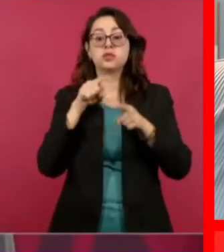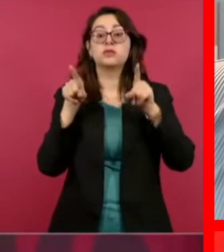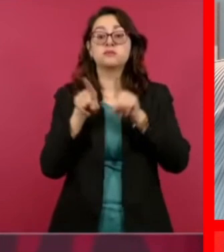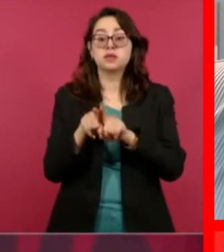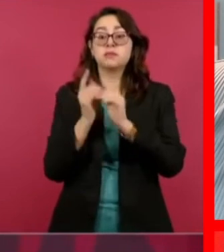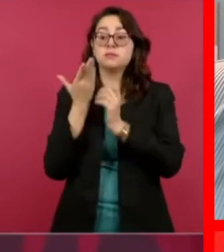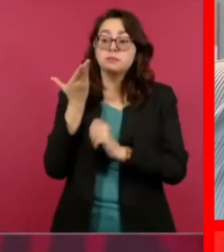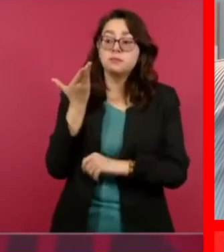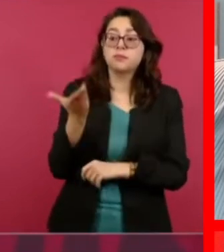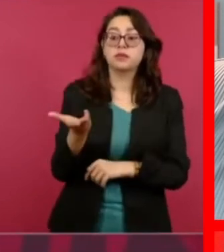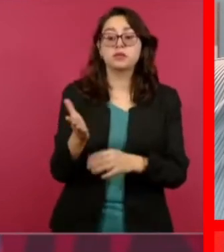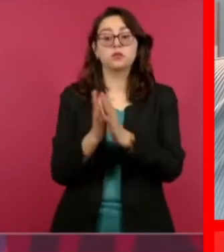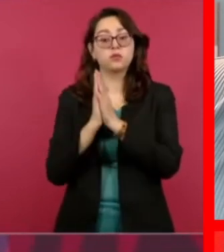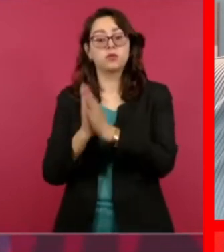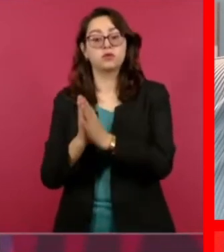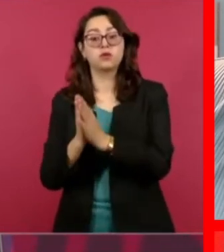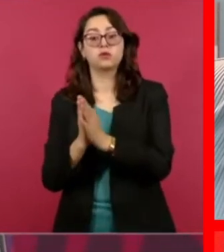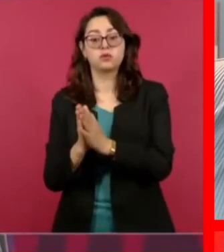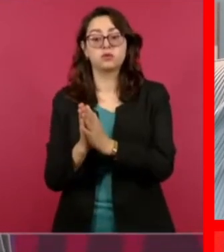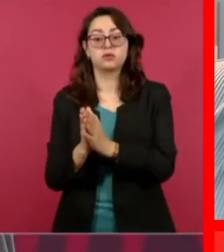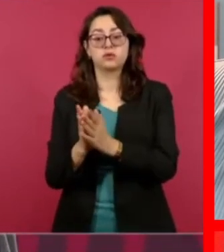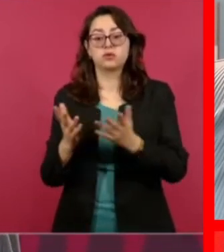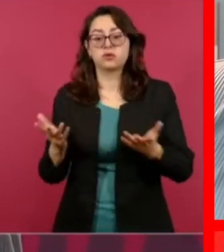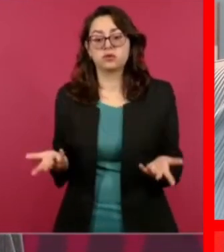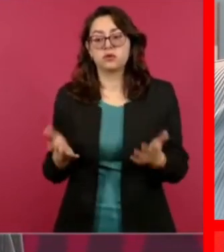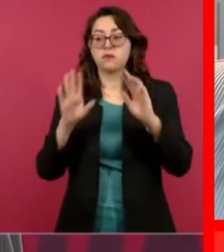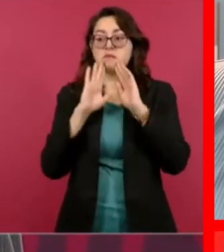no caigan